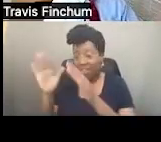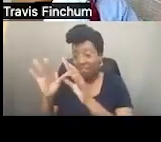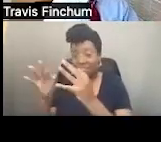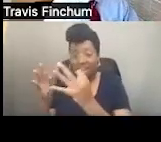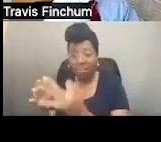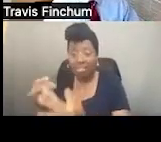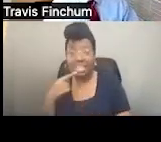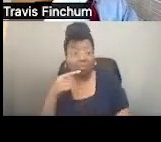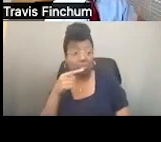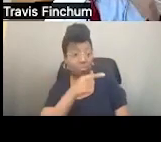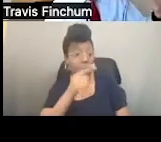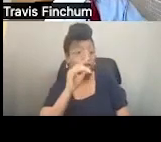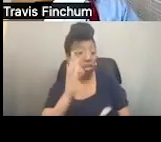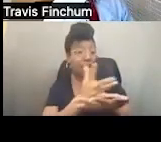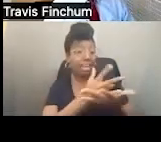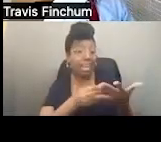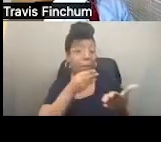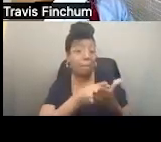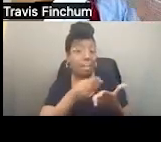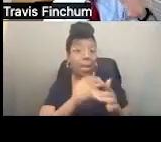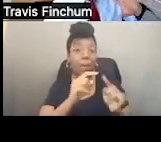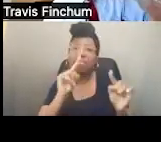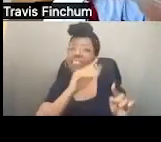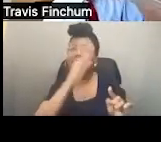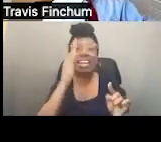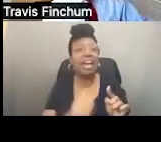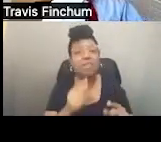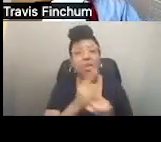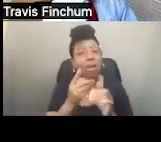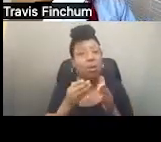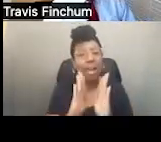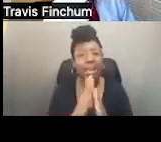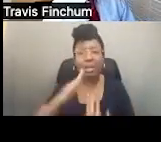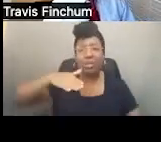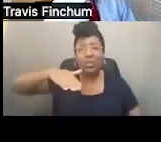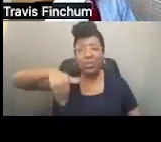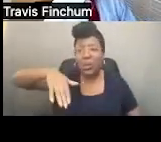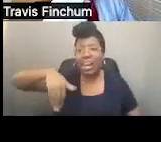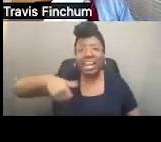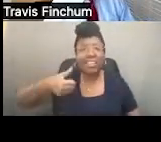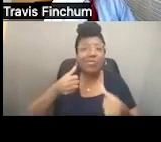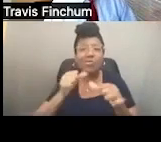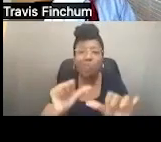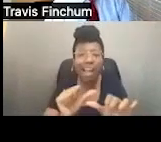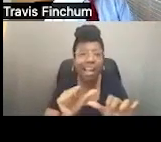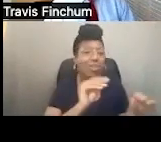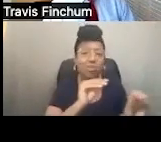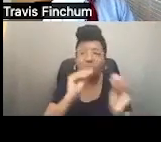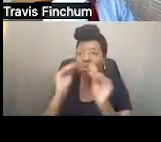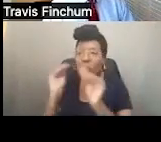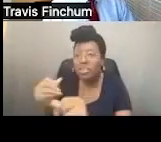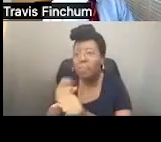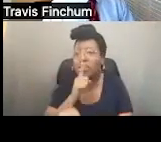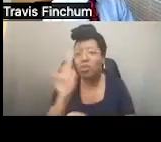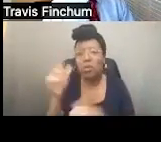es demasiado tarde para tratar de